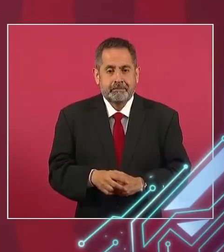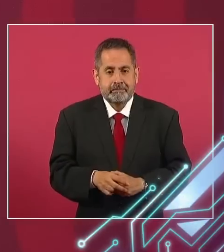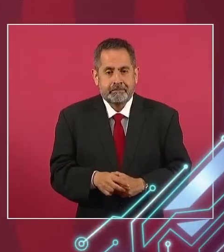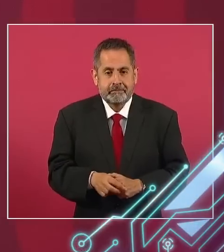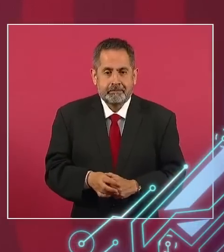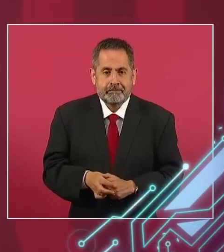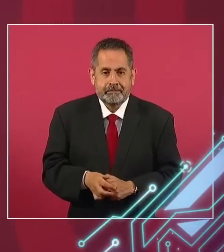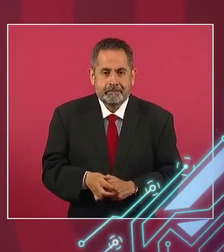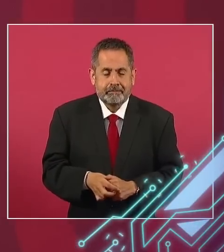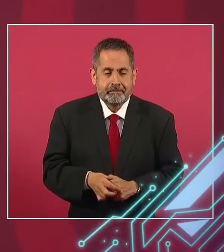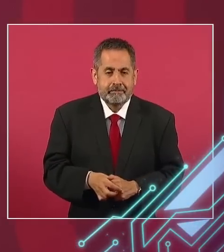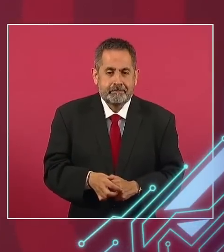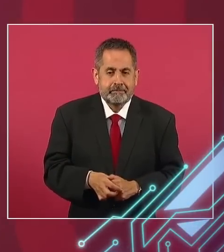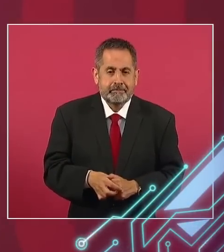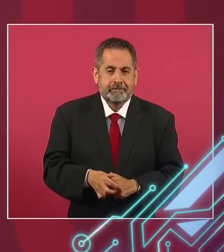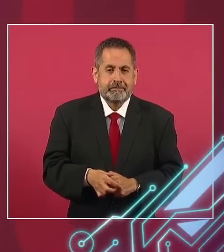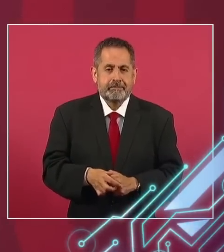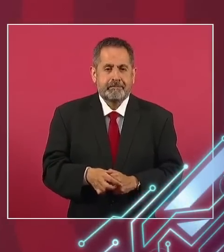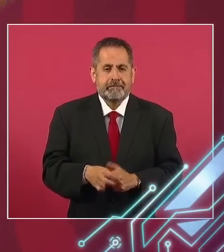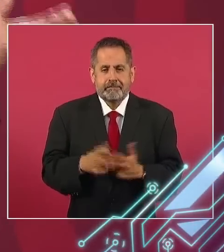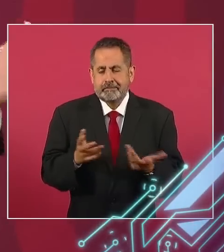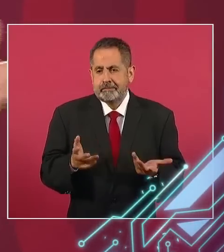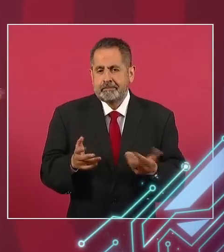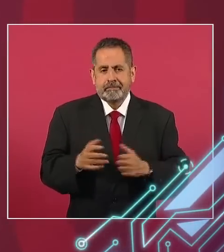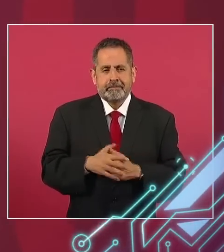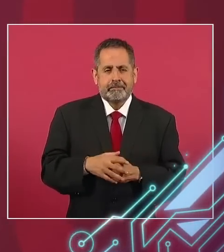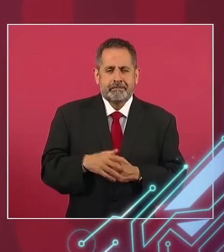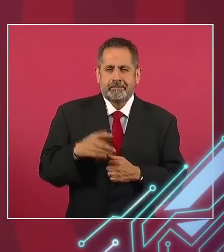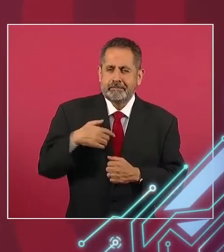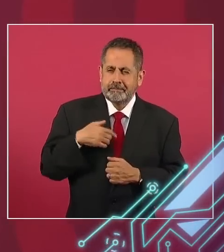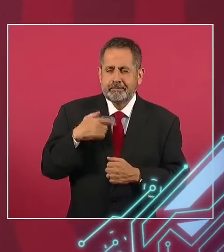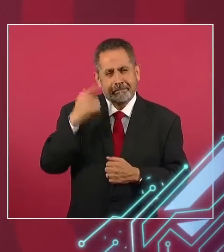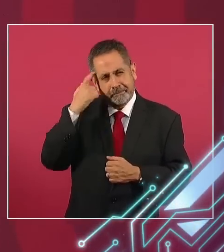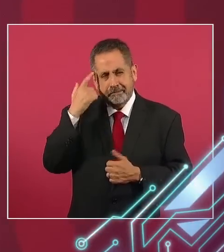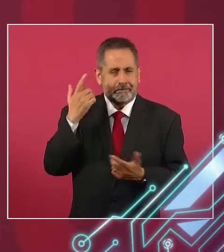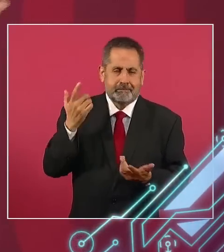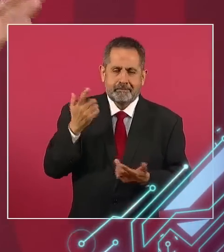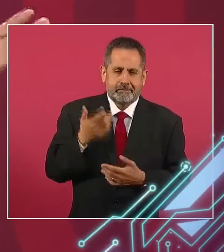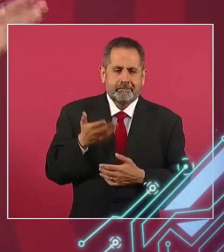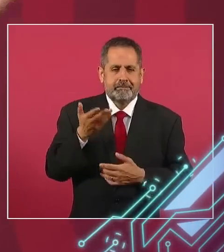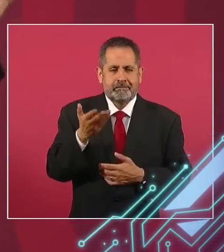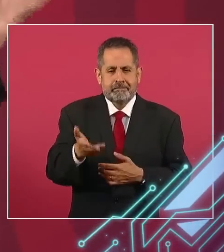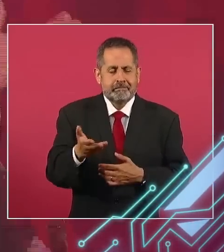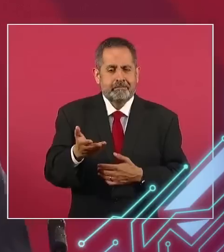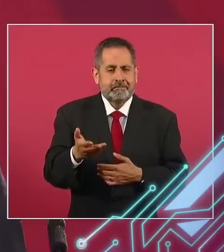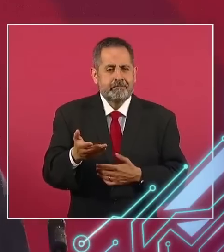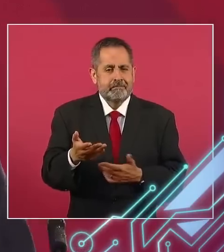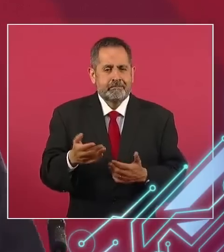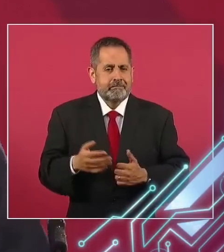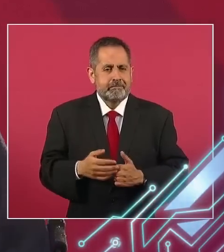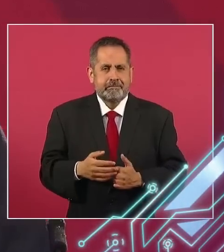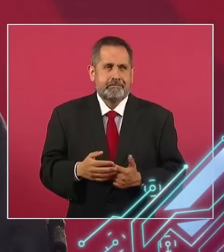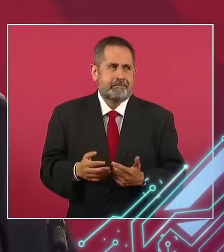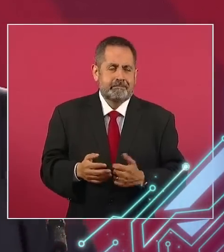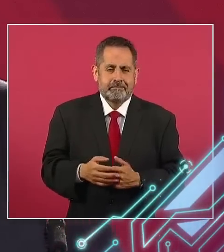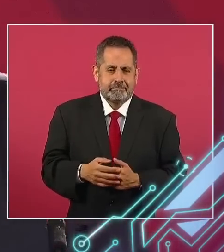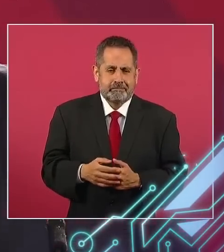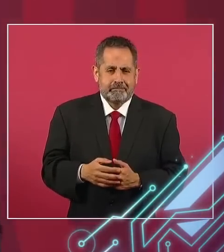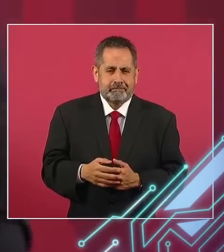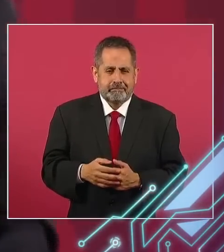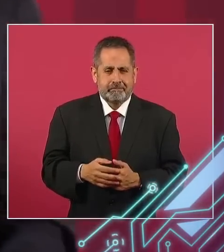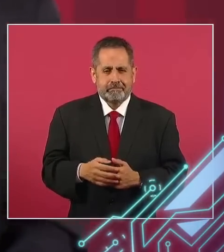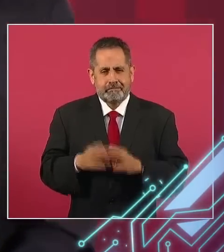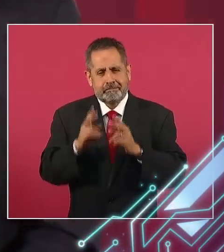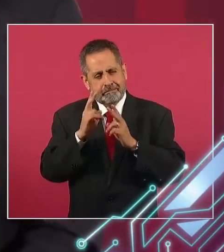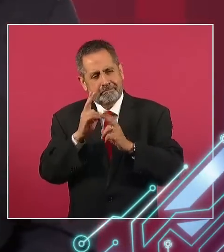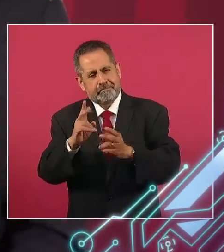Este... Ni modo que voy yo a pedir que se le haga un... homenaje